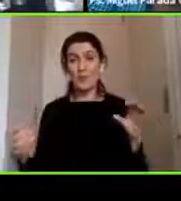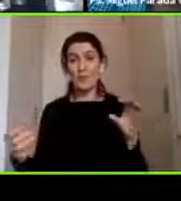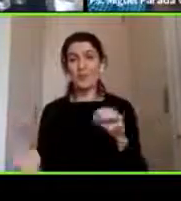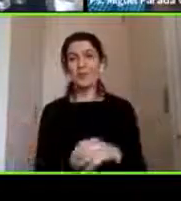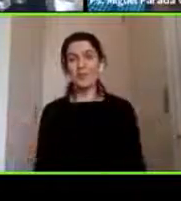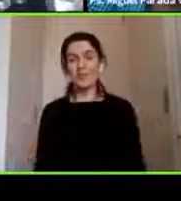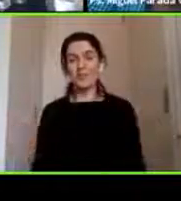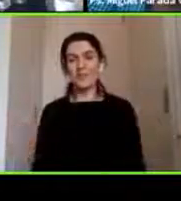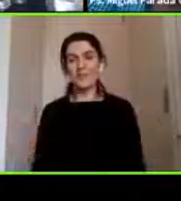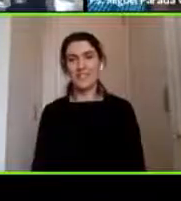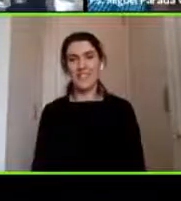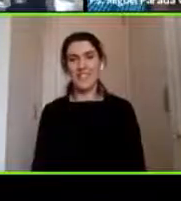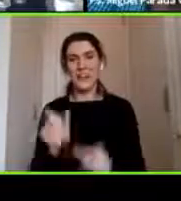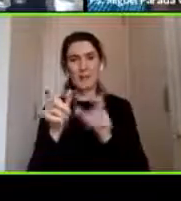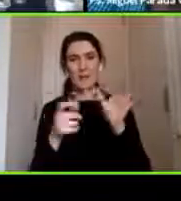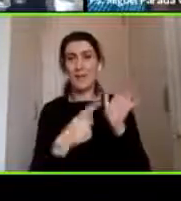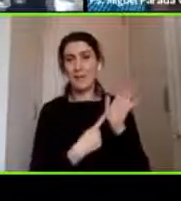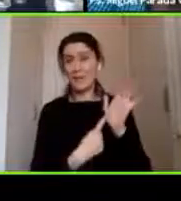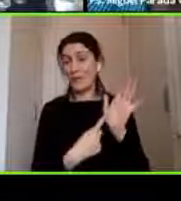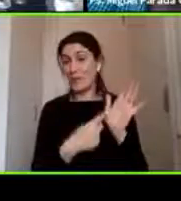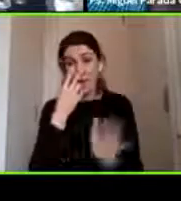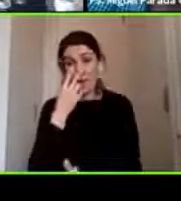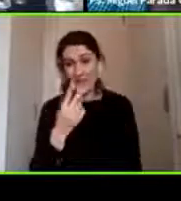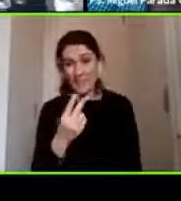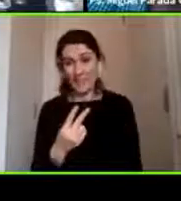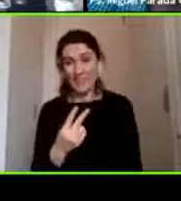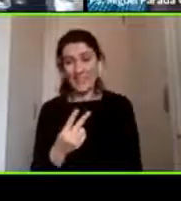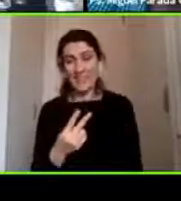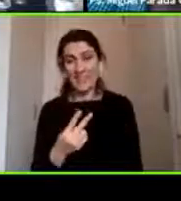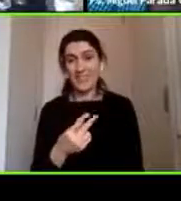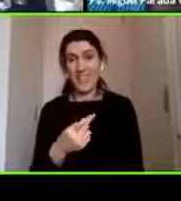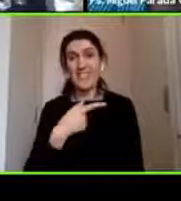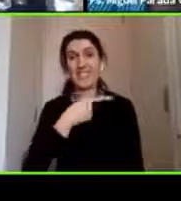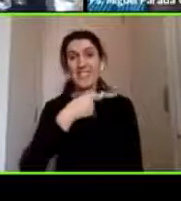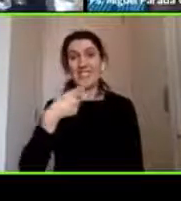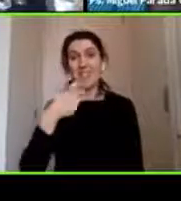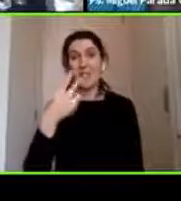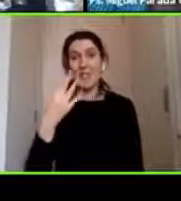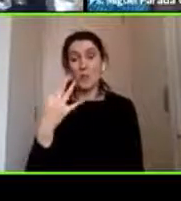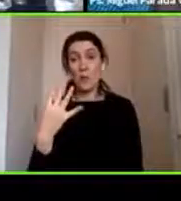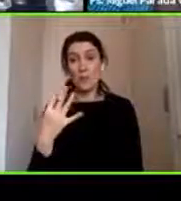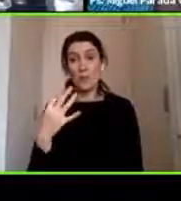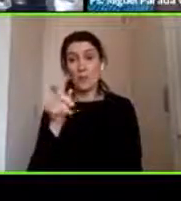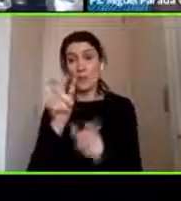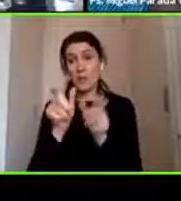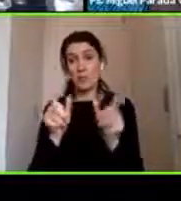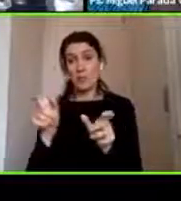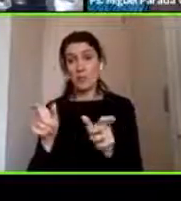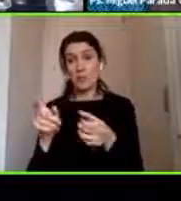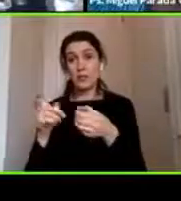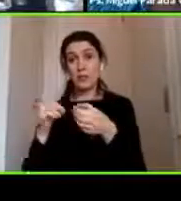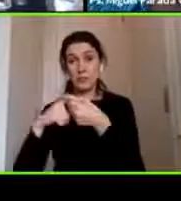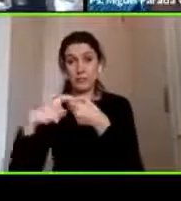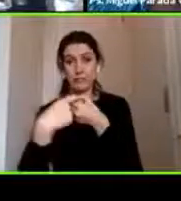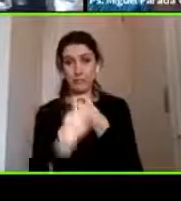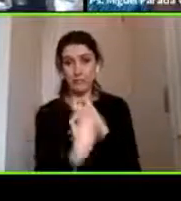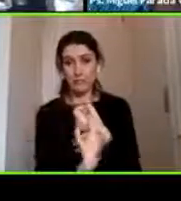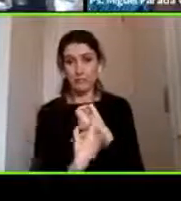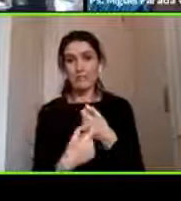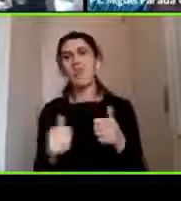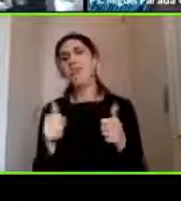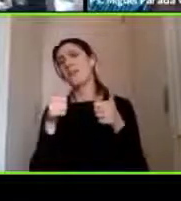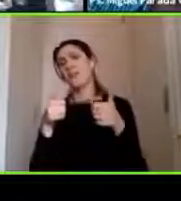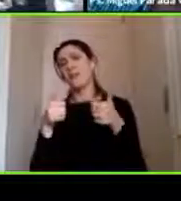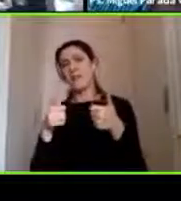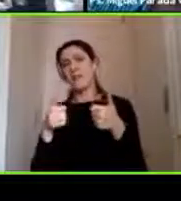expositores no ven la cantidad de personas había 124 por lo menos lo que alcancé a ver en línea así que muchos